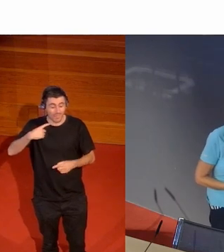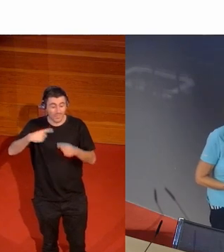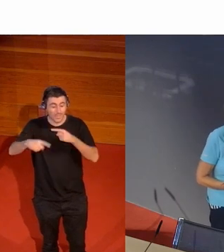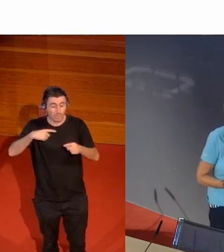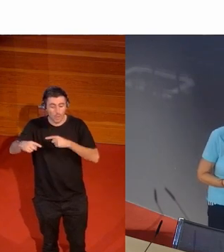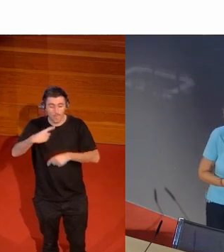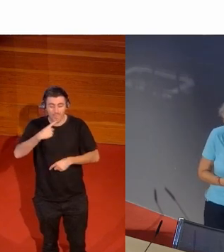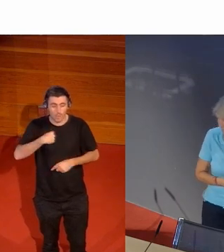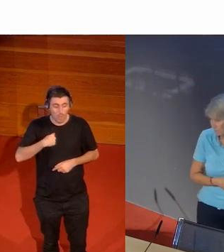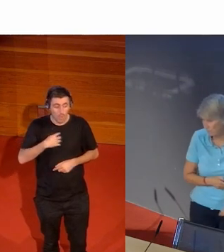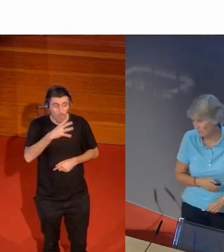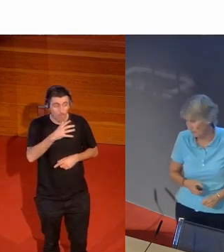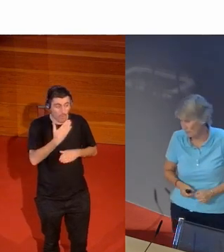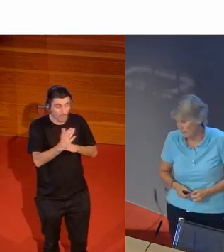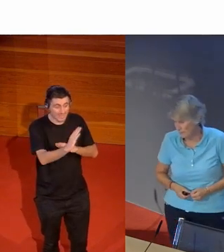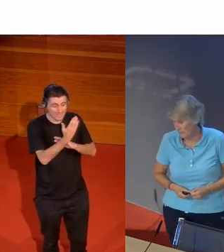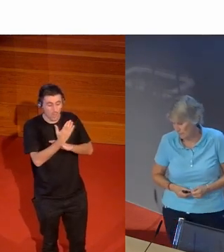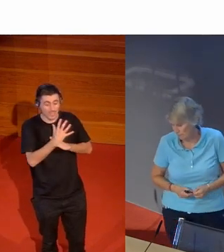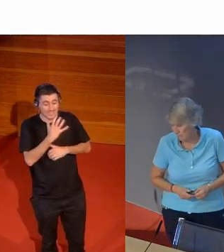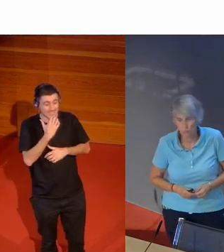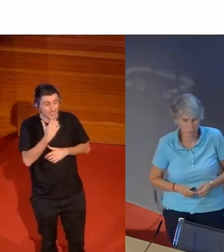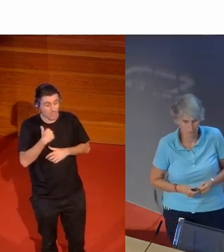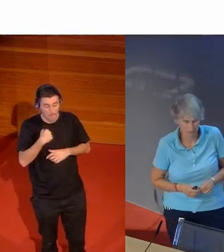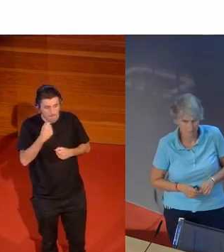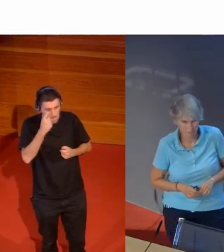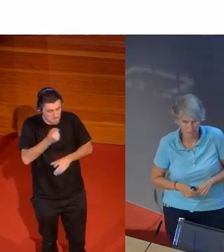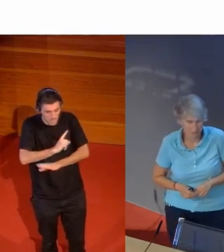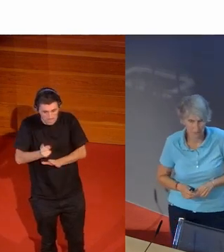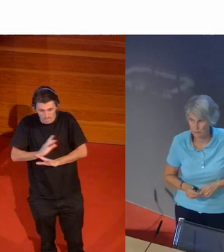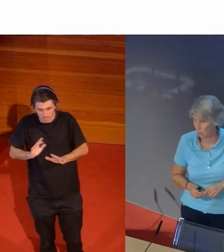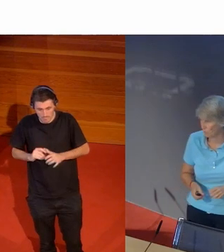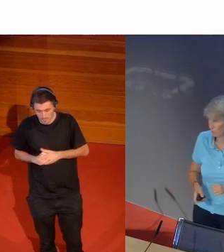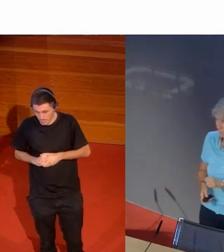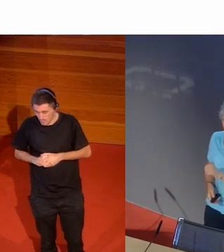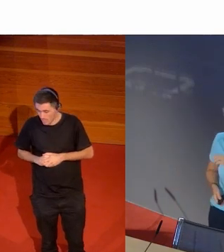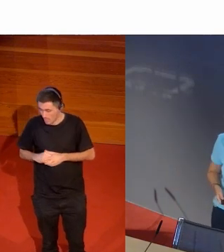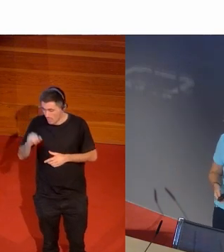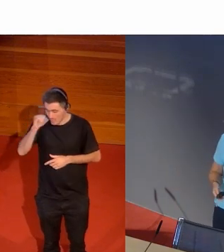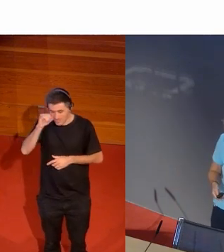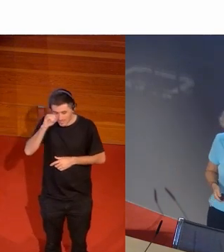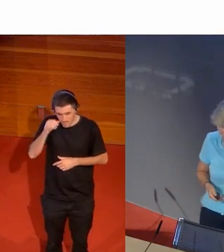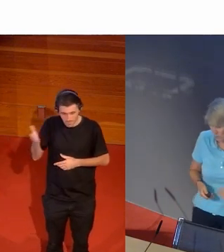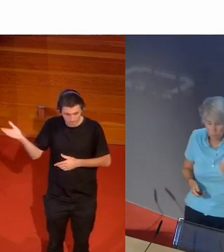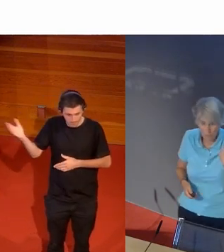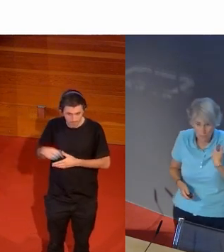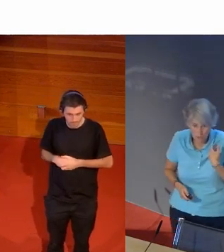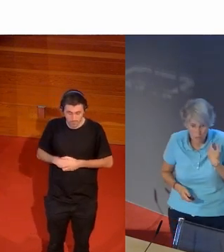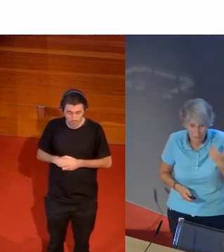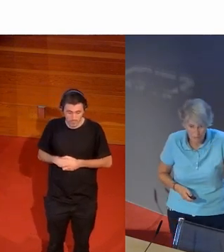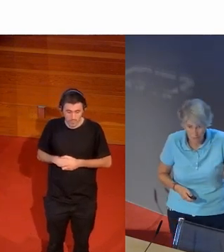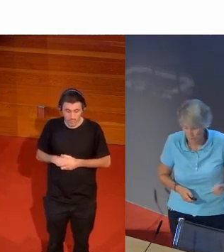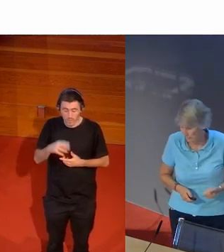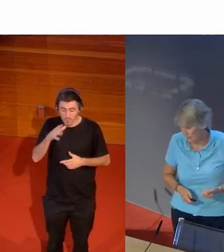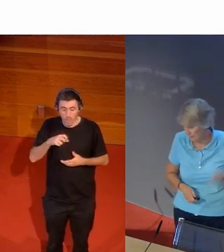existe y esto lo seguimos haciendo Instagram da gusto verla hasta la tuvieron mareada está pobre porque es una